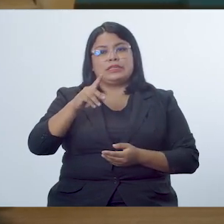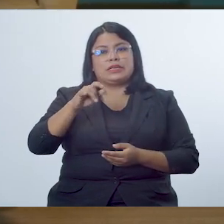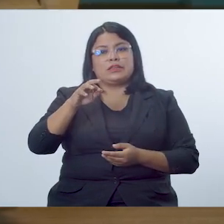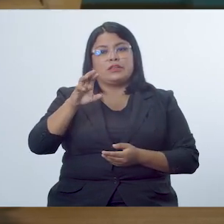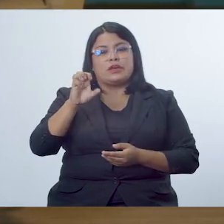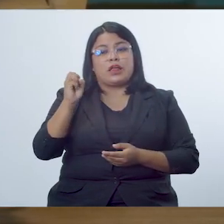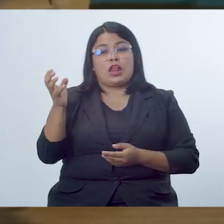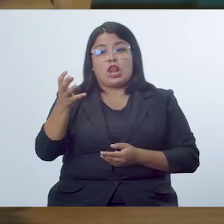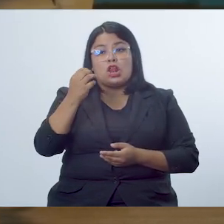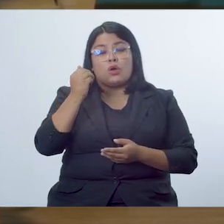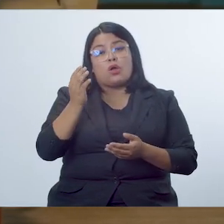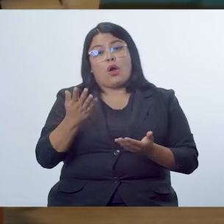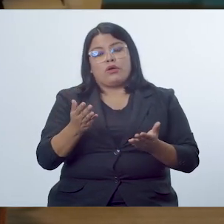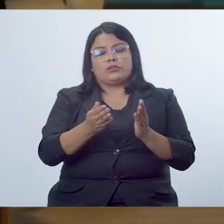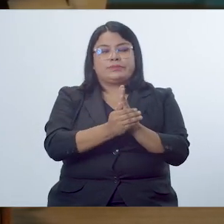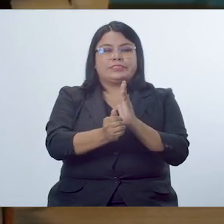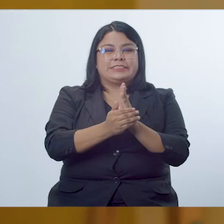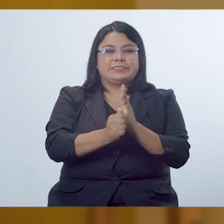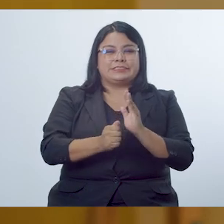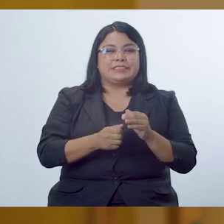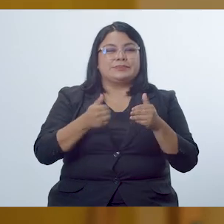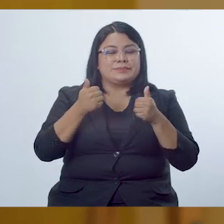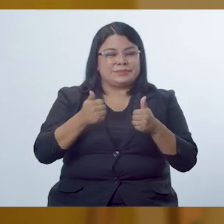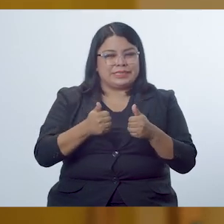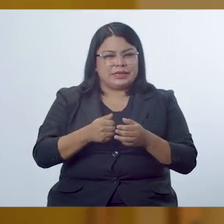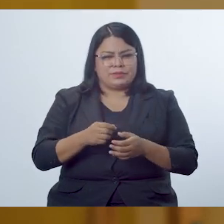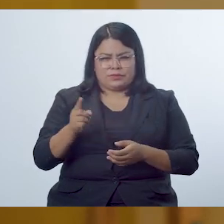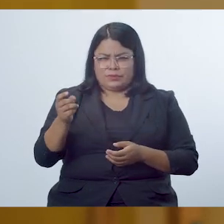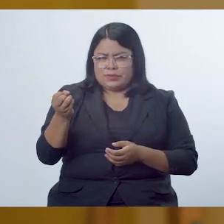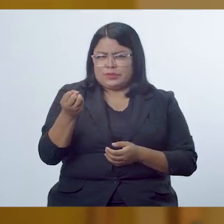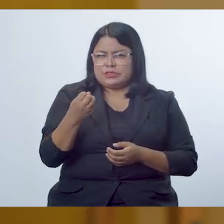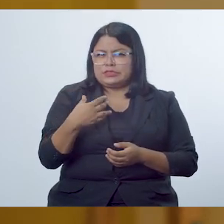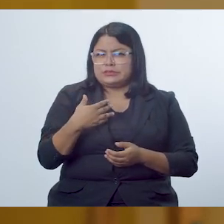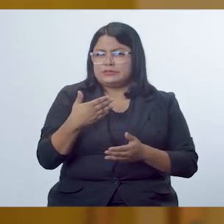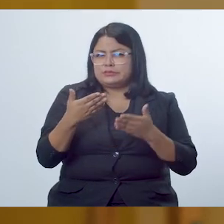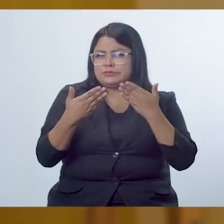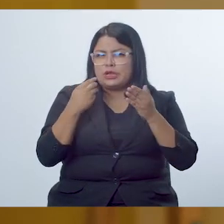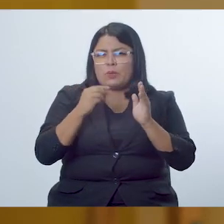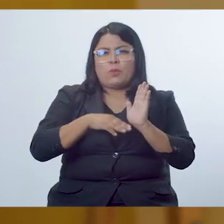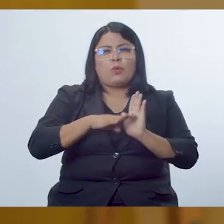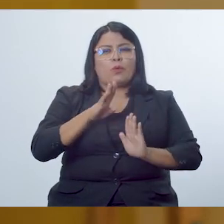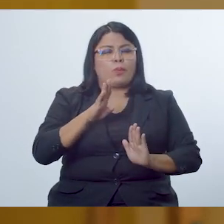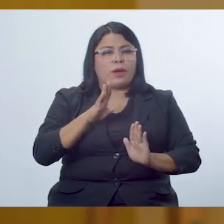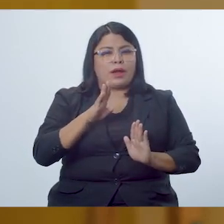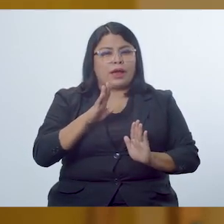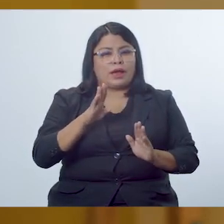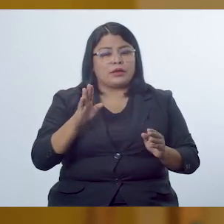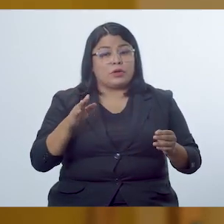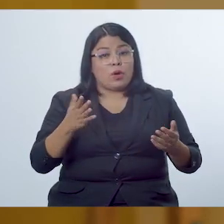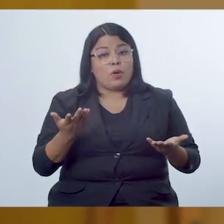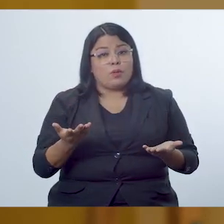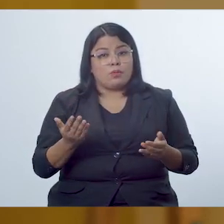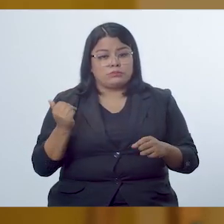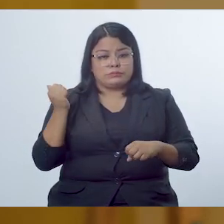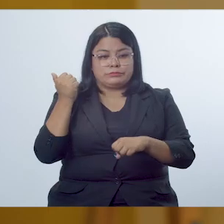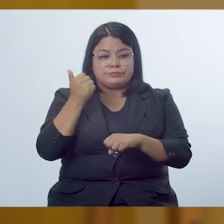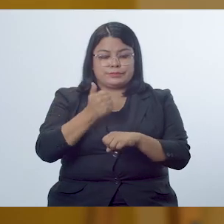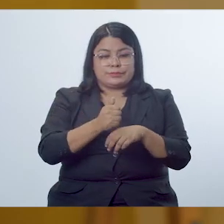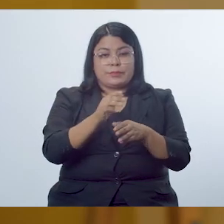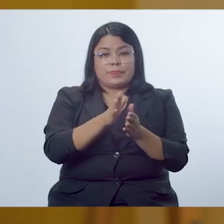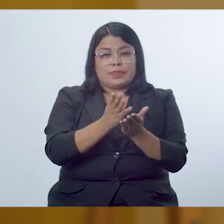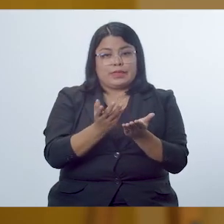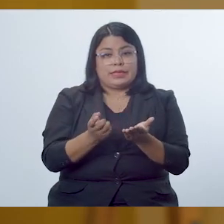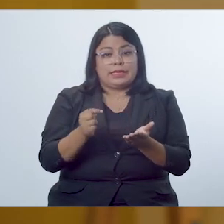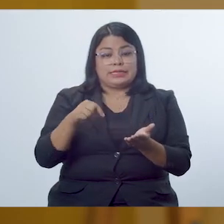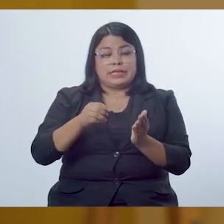logro o las competencias. Muy bien, Francisco. ¿Me podrías explicar un poquito más sobre cómo se concretiza en el libro